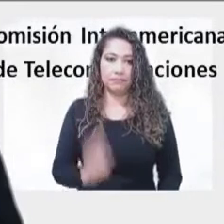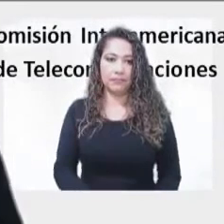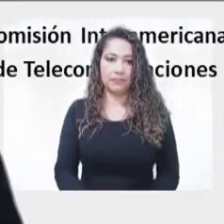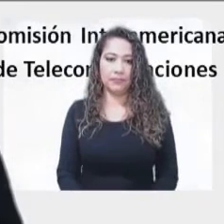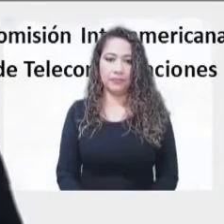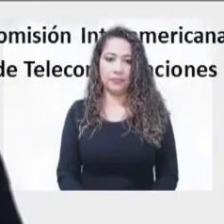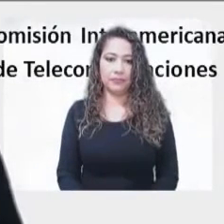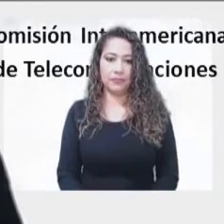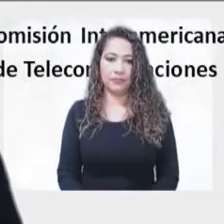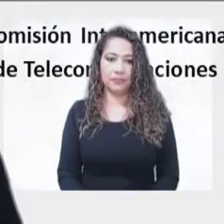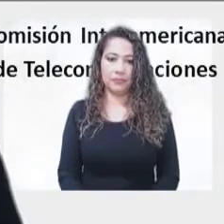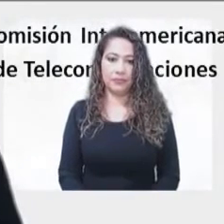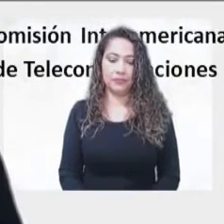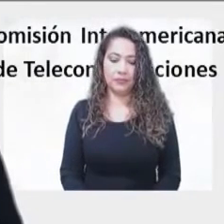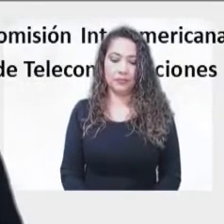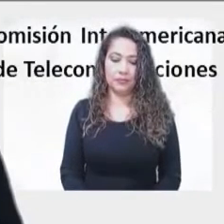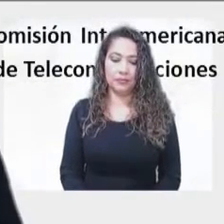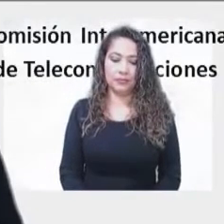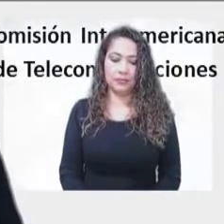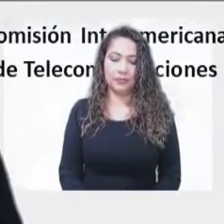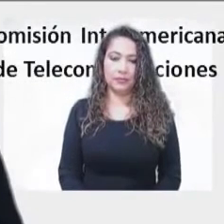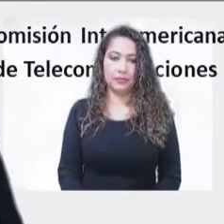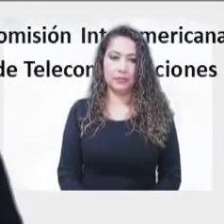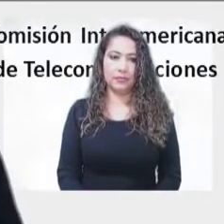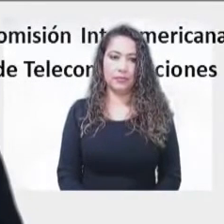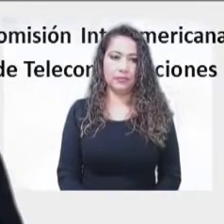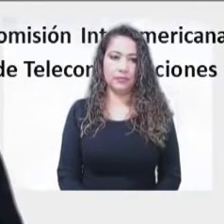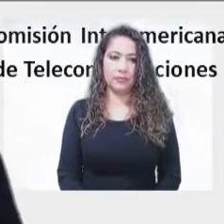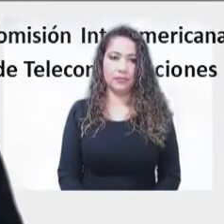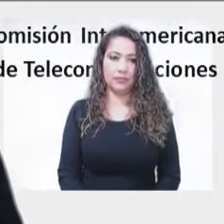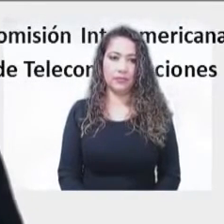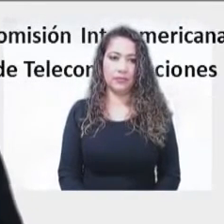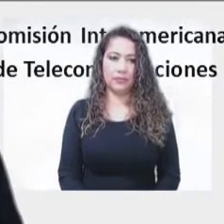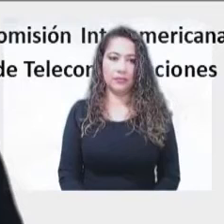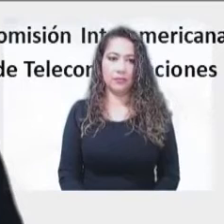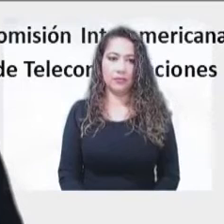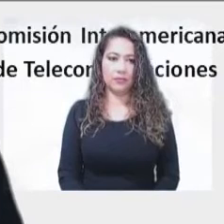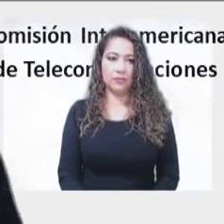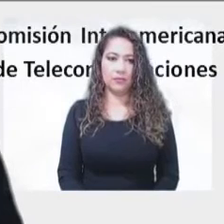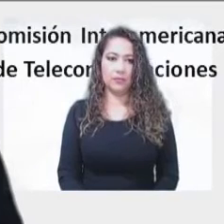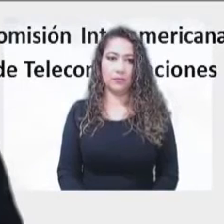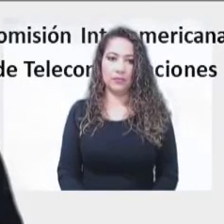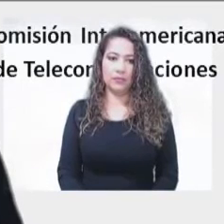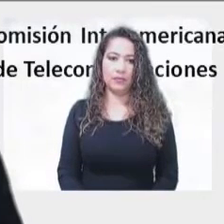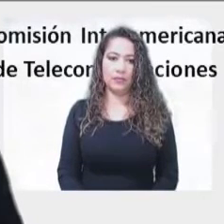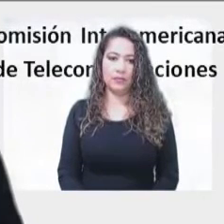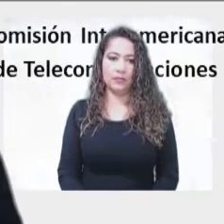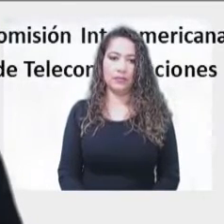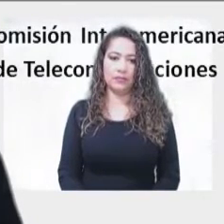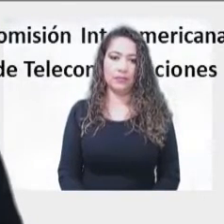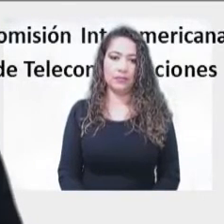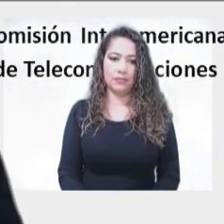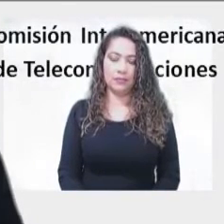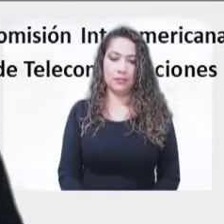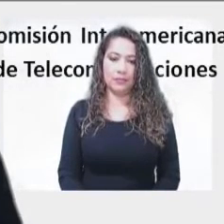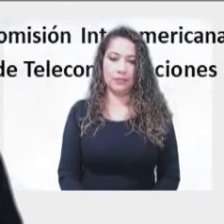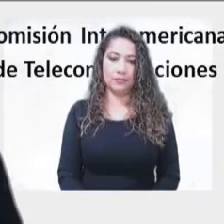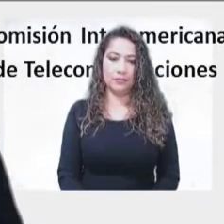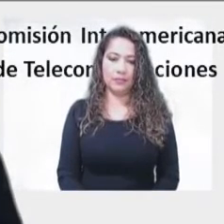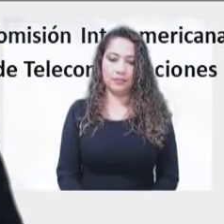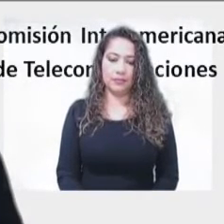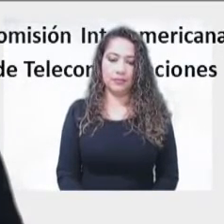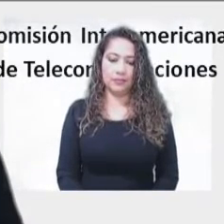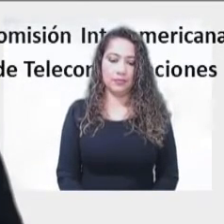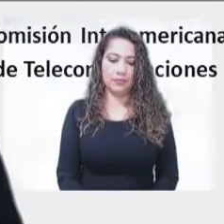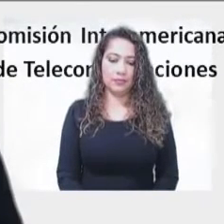de vista de la Organización de Estados Americanos, y por tanto la CITEL, el cerrar la brecha digital es una prioridad clave para la mayoría de